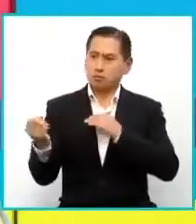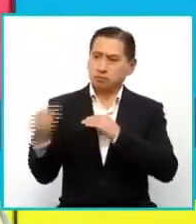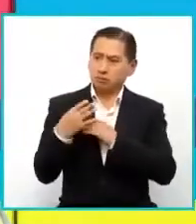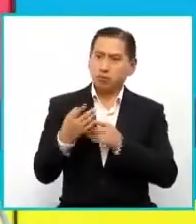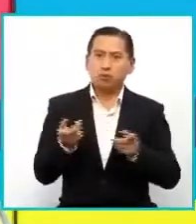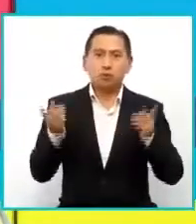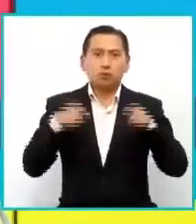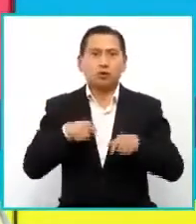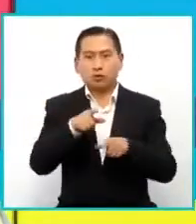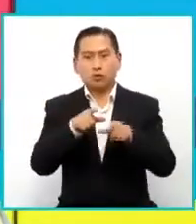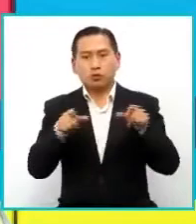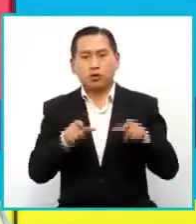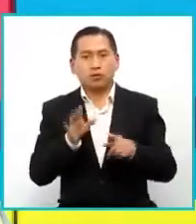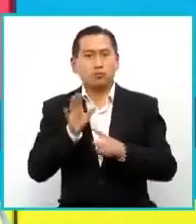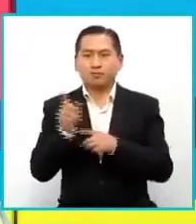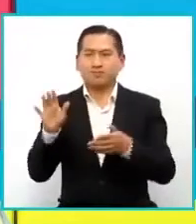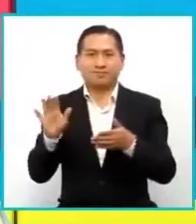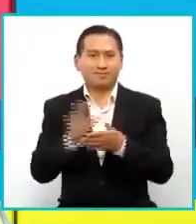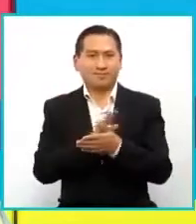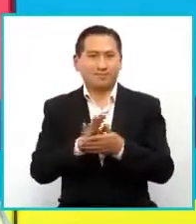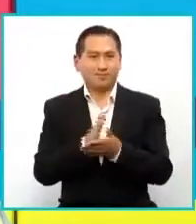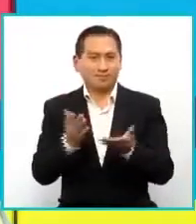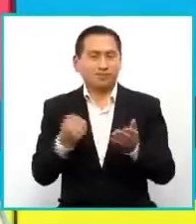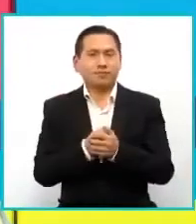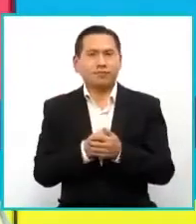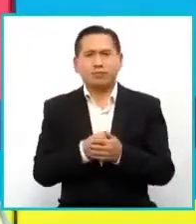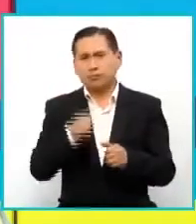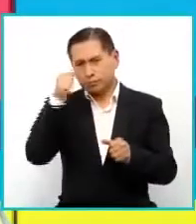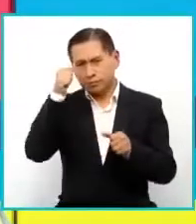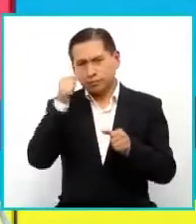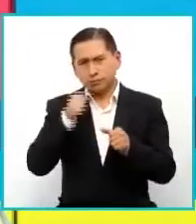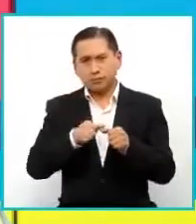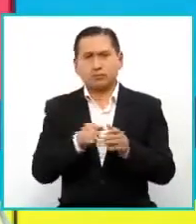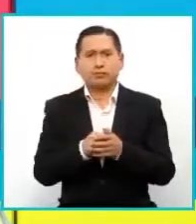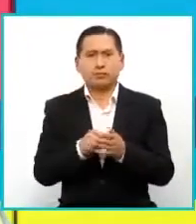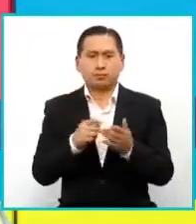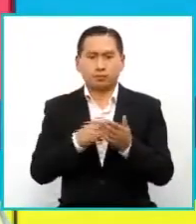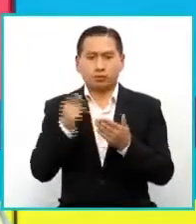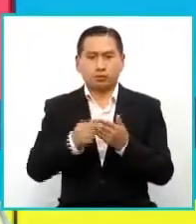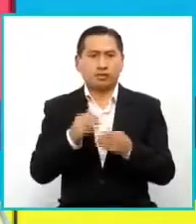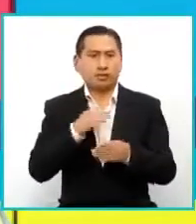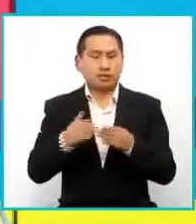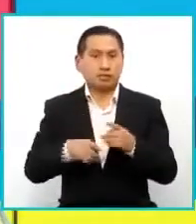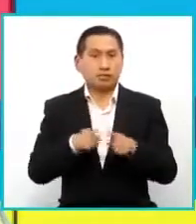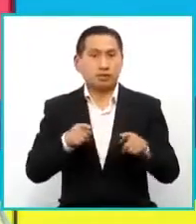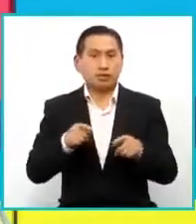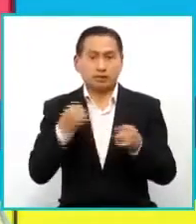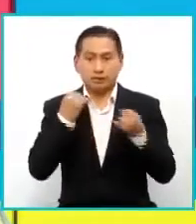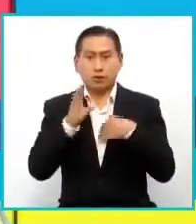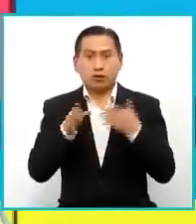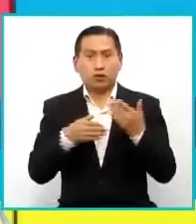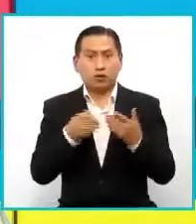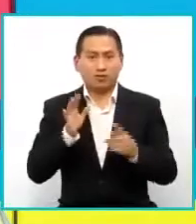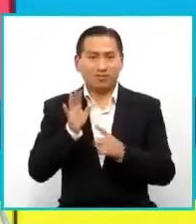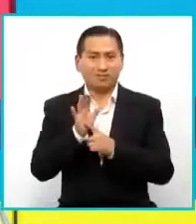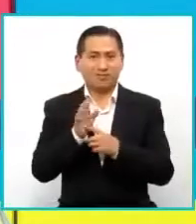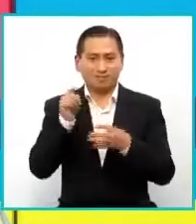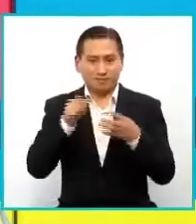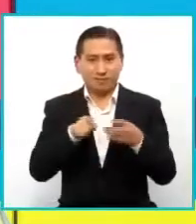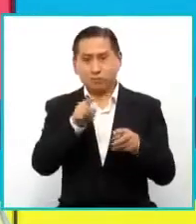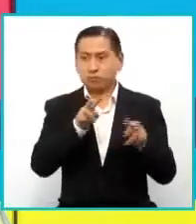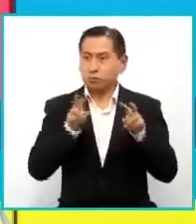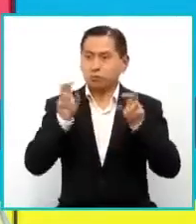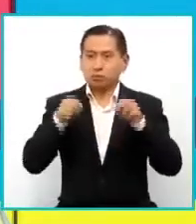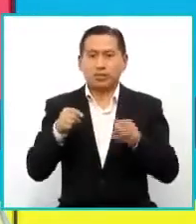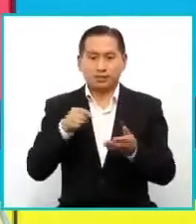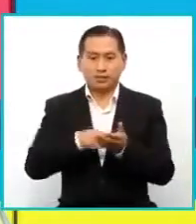qué lugar se va a estar estrenando la película. Les recordamos que el programa se nos acaba, pero que toda la información de la que hablamos acá puede usted